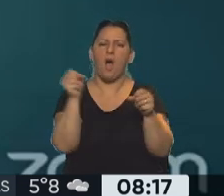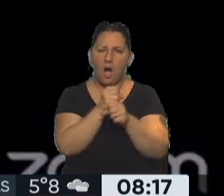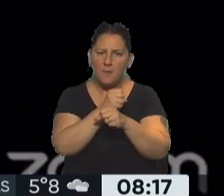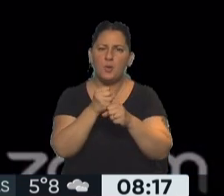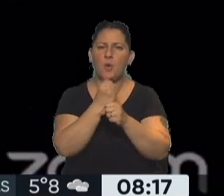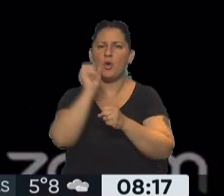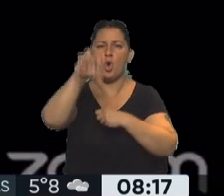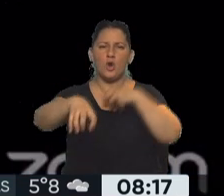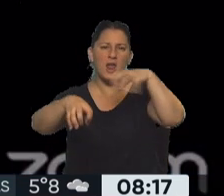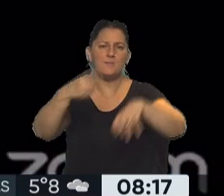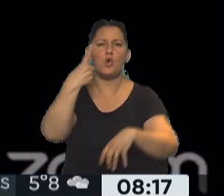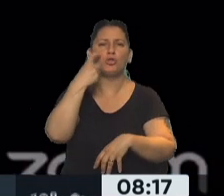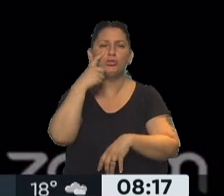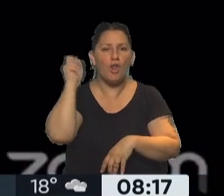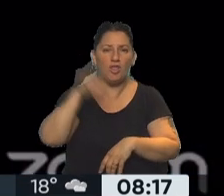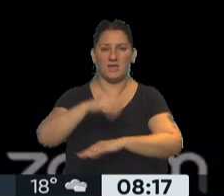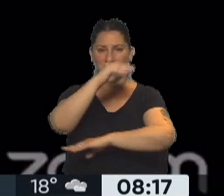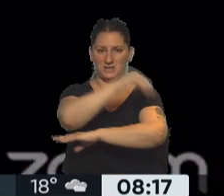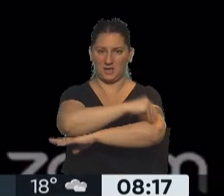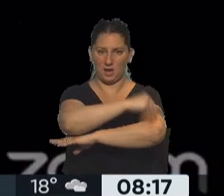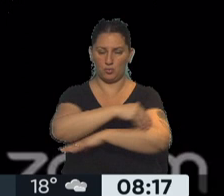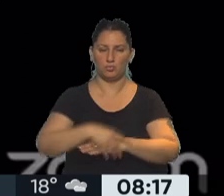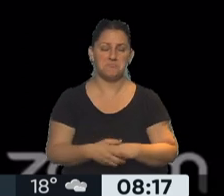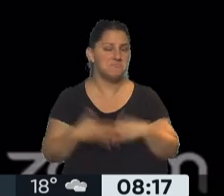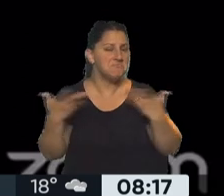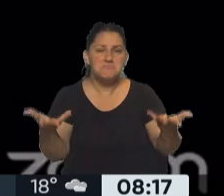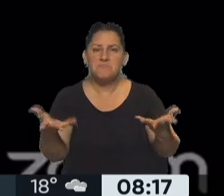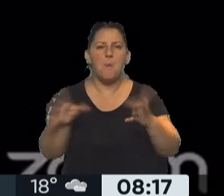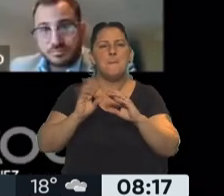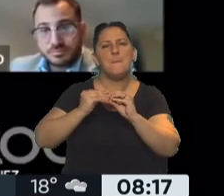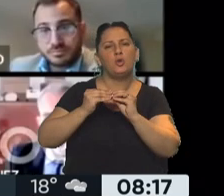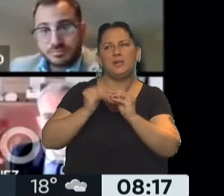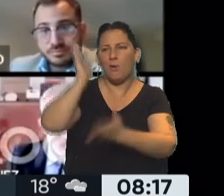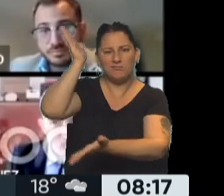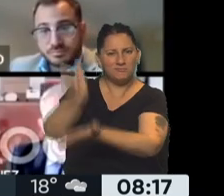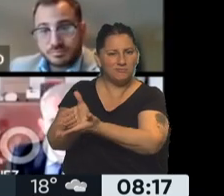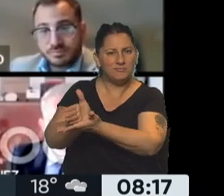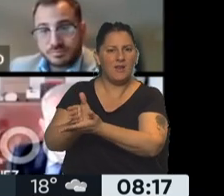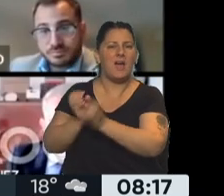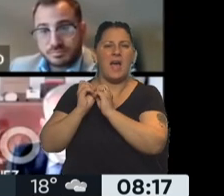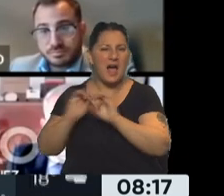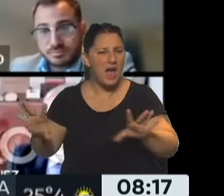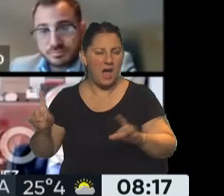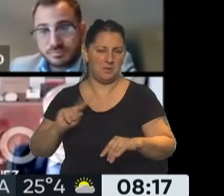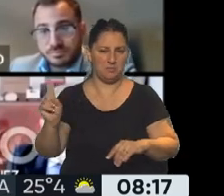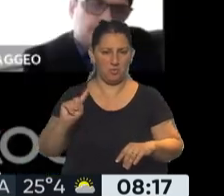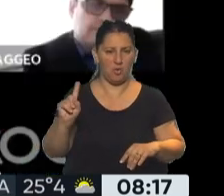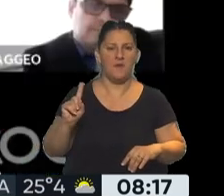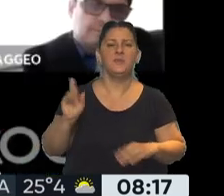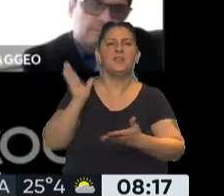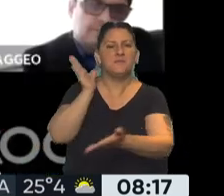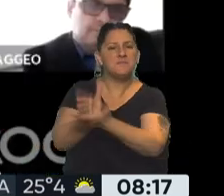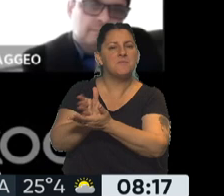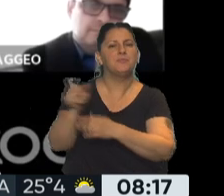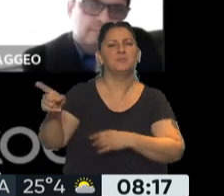los organismos de control en Santa Cruz. Entonces, no hay razón para imputarle ni un delito y mucho menos un delito de